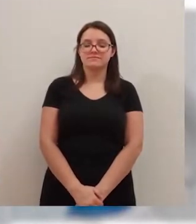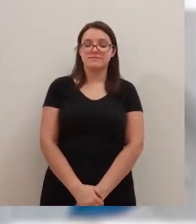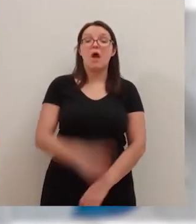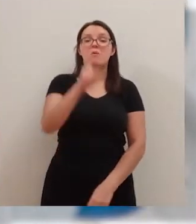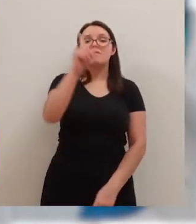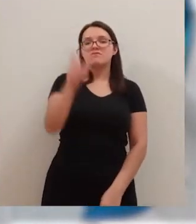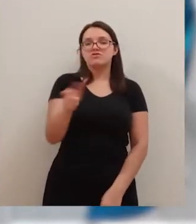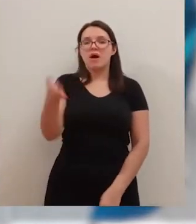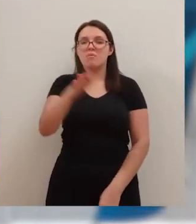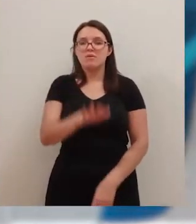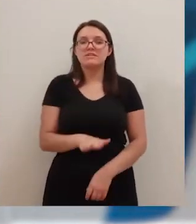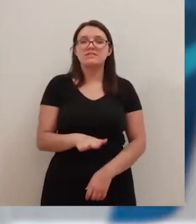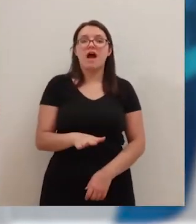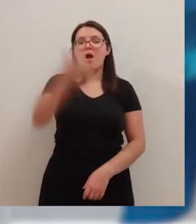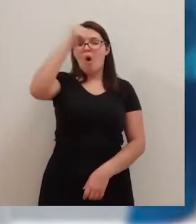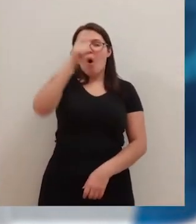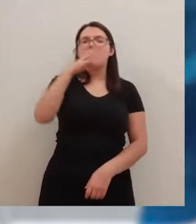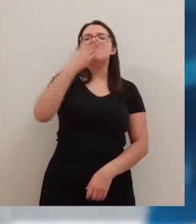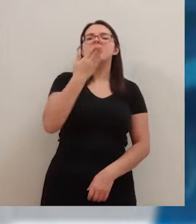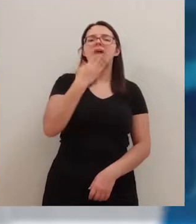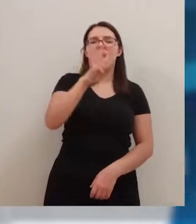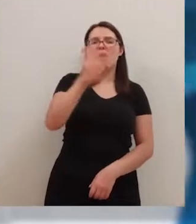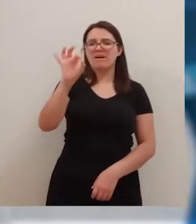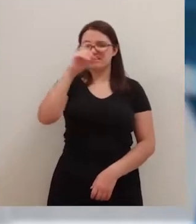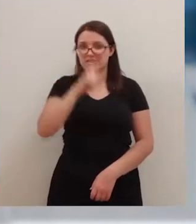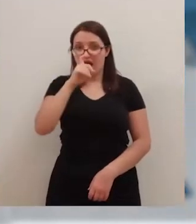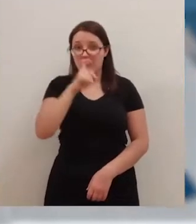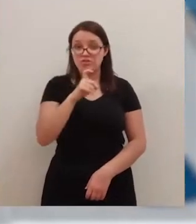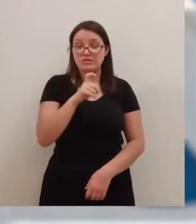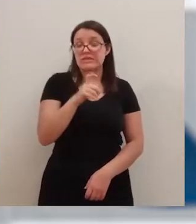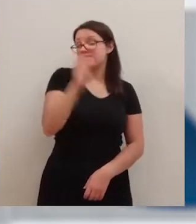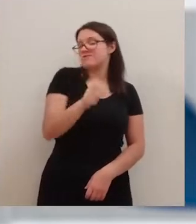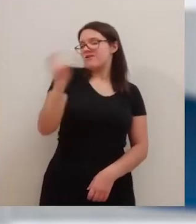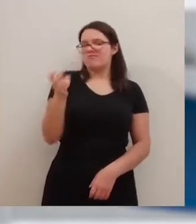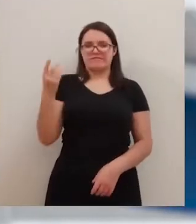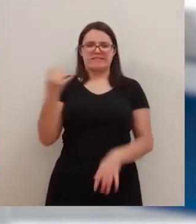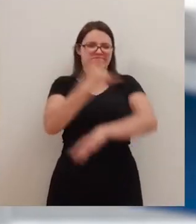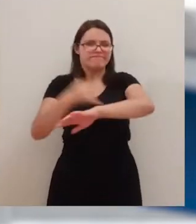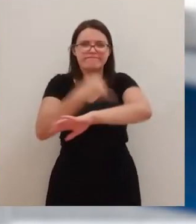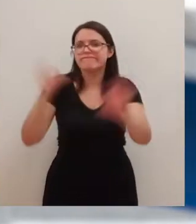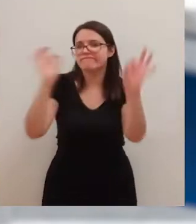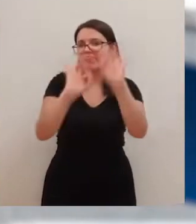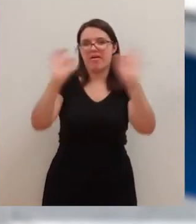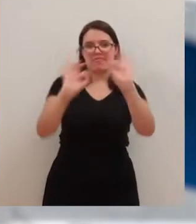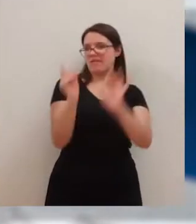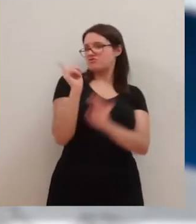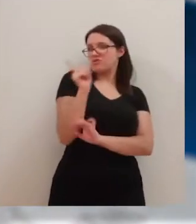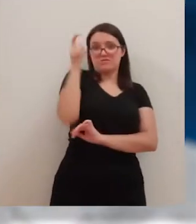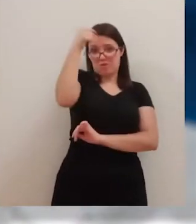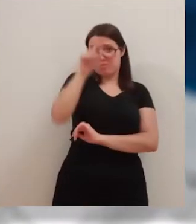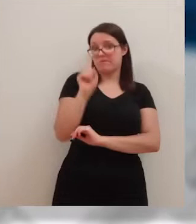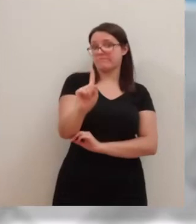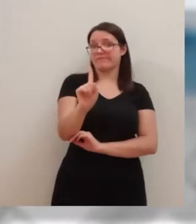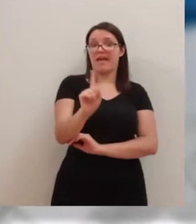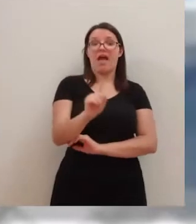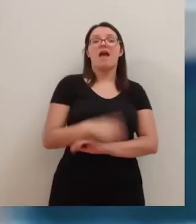Un fallecido, un varón de 40 años, que no ha habido ningún herido más dentro de lo que es todo el